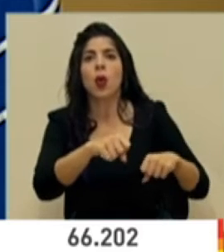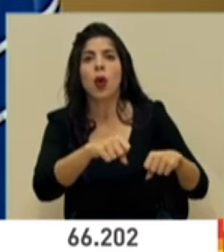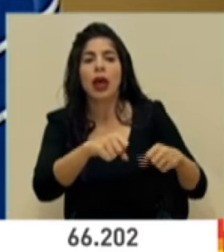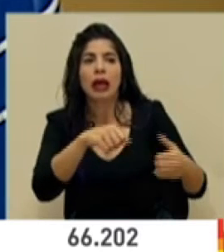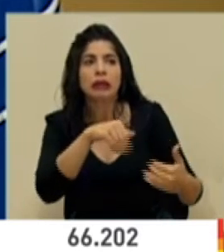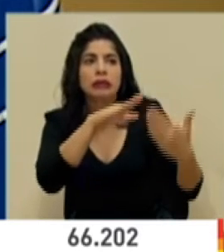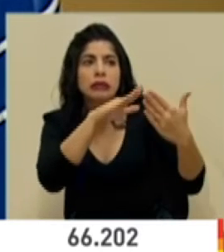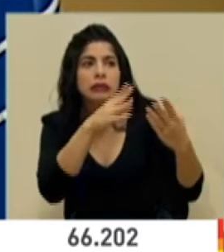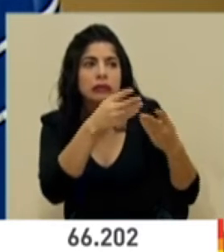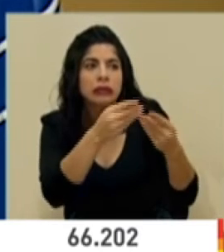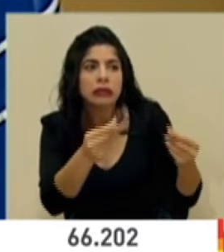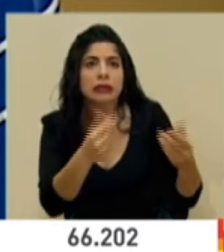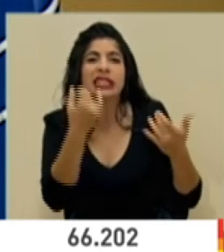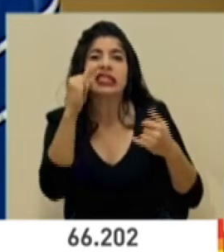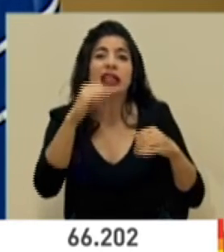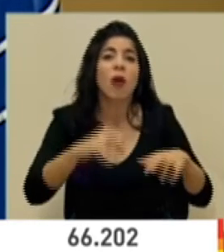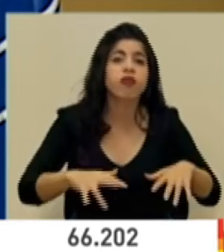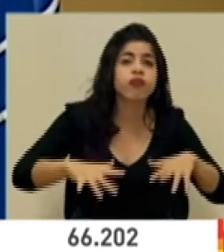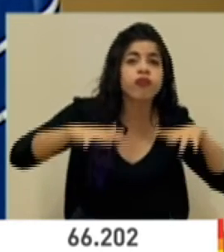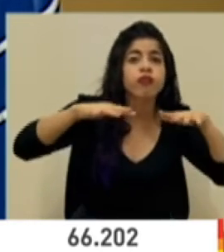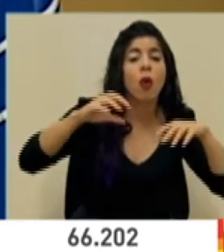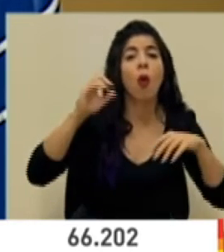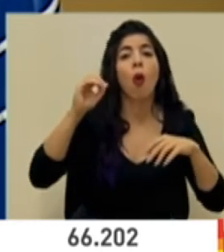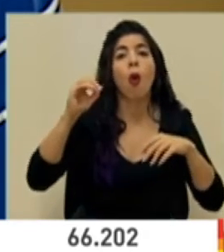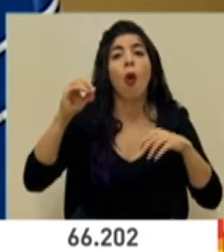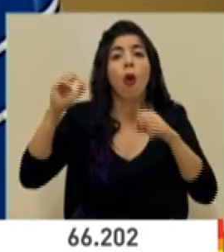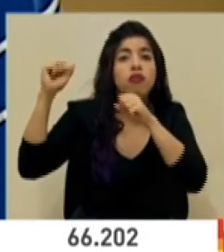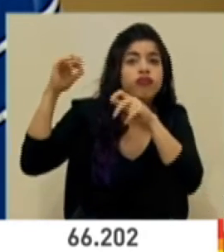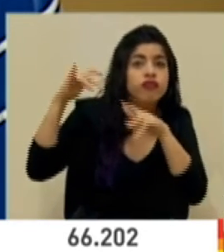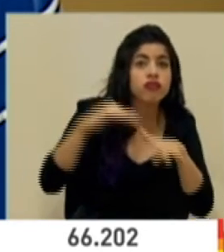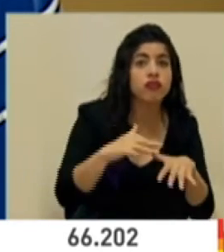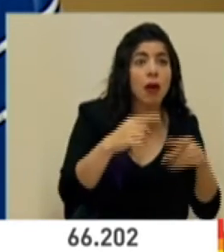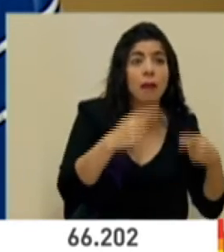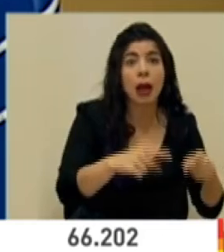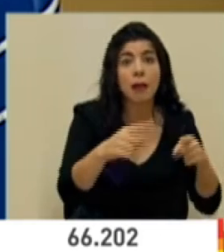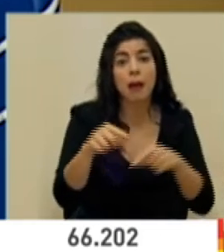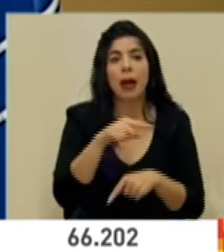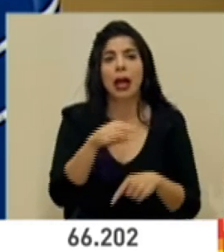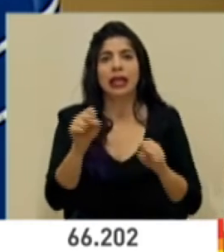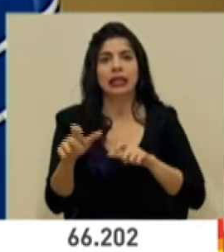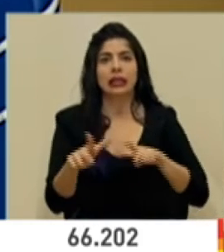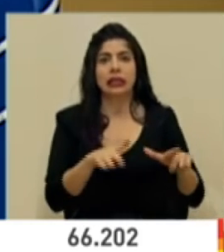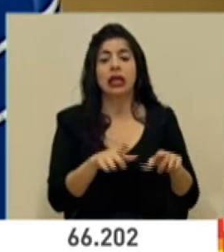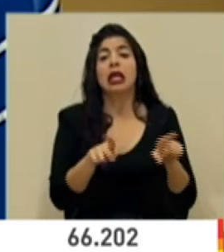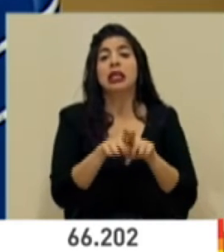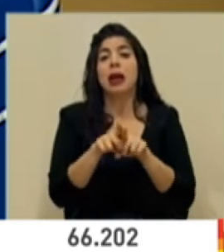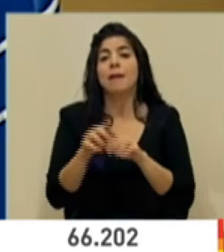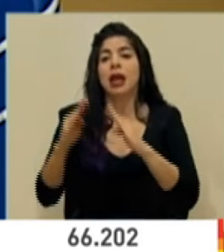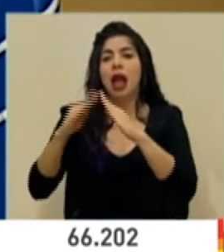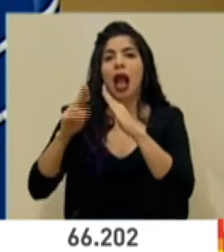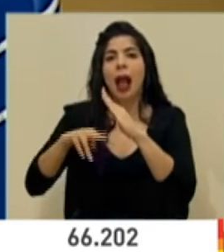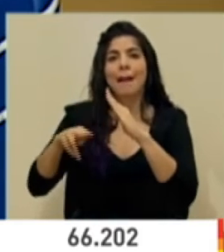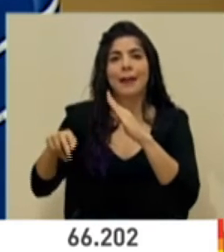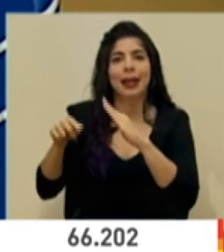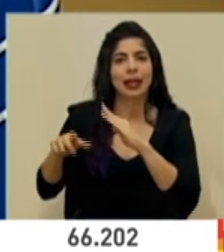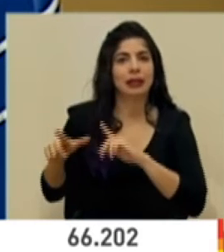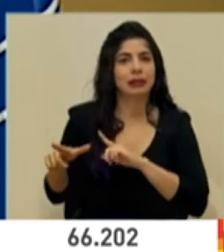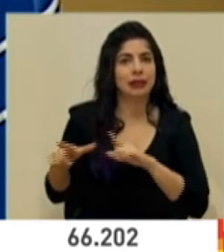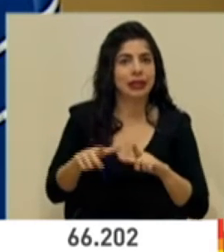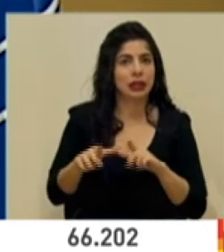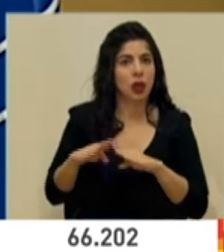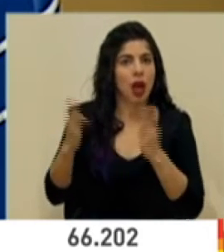inundaciones, deslizamientos que se puedan presentar y preventivamente habilitar los albergues. Recordemos que